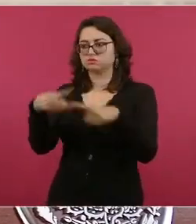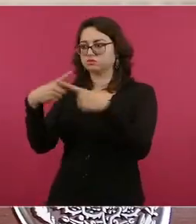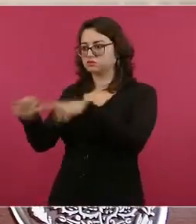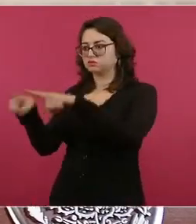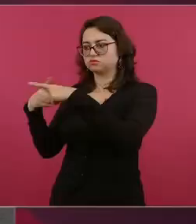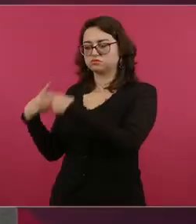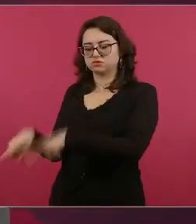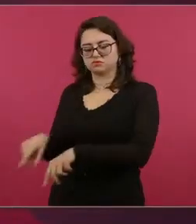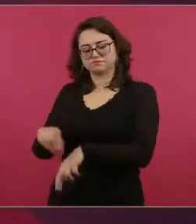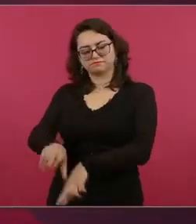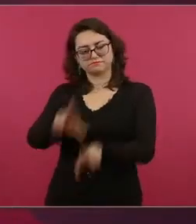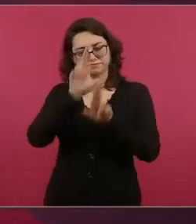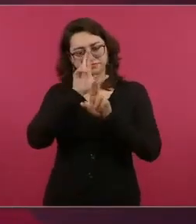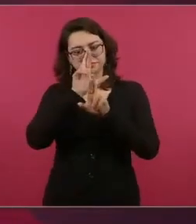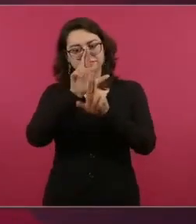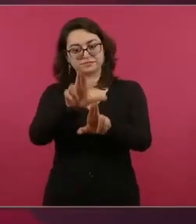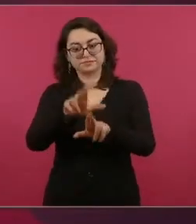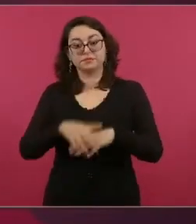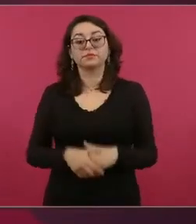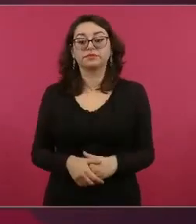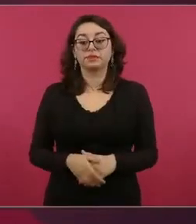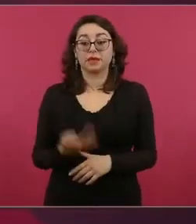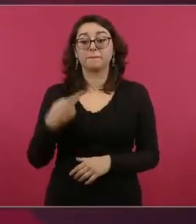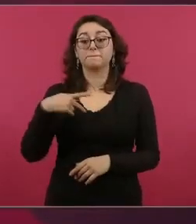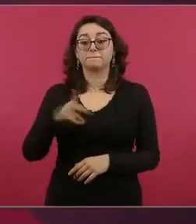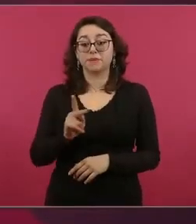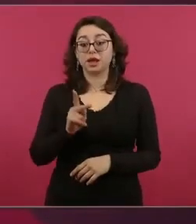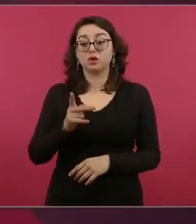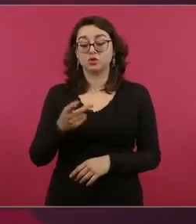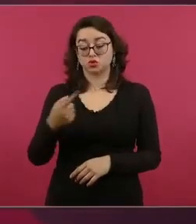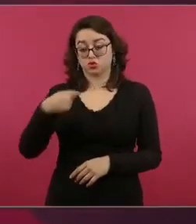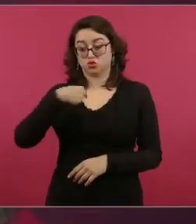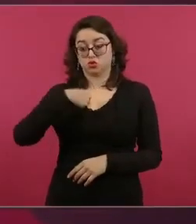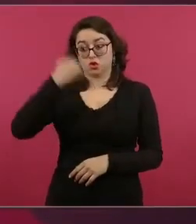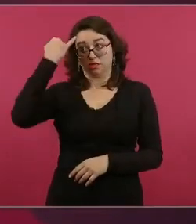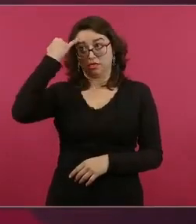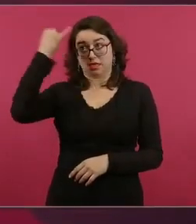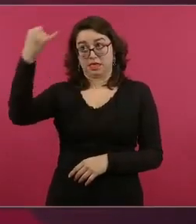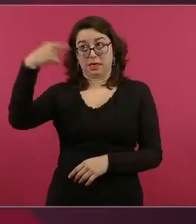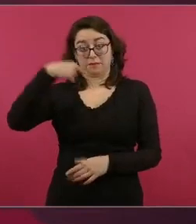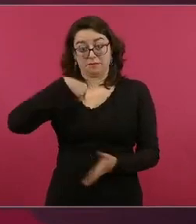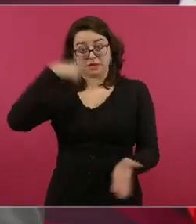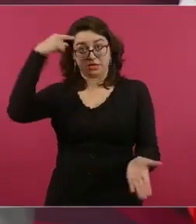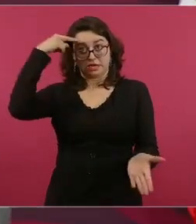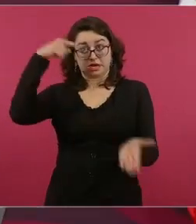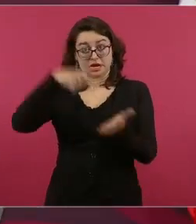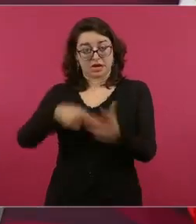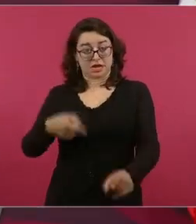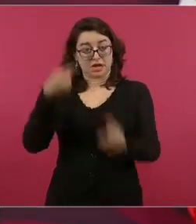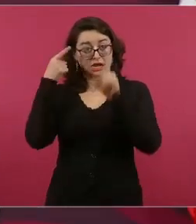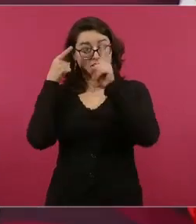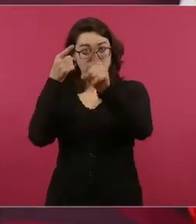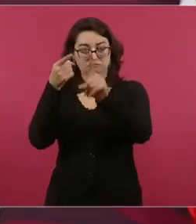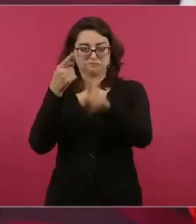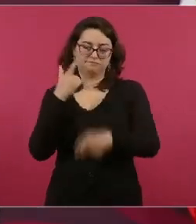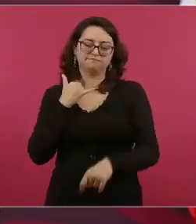defendiendo nuestros ideales, nuestros principios. Es más, por lo que llegamos aquí,